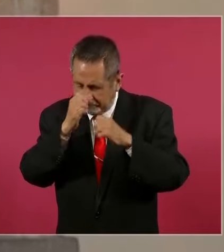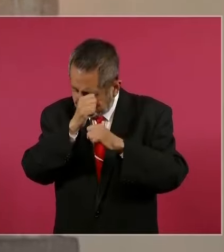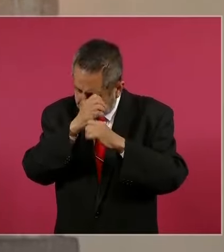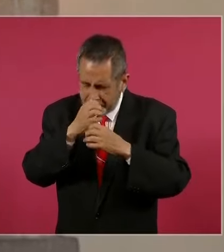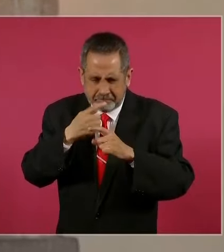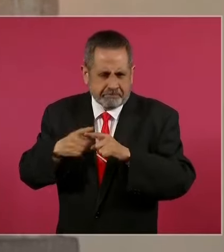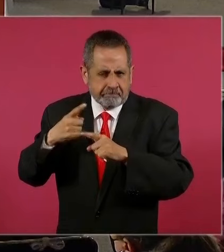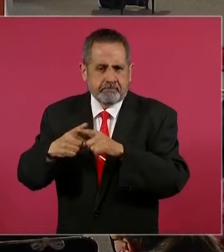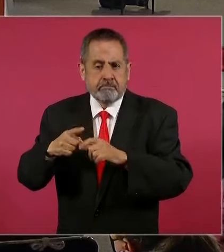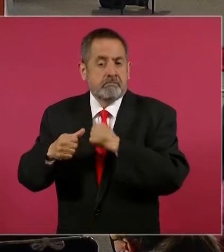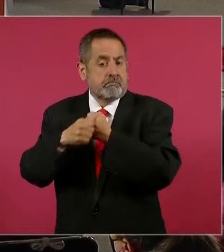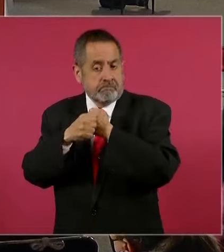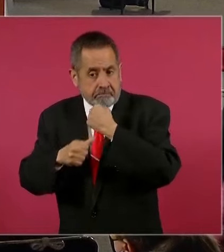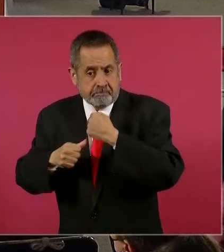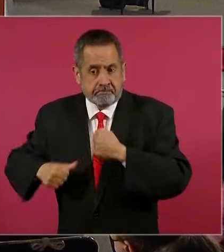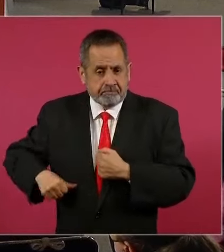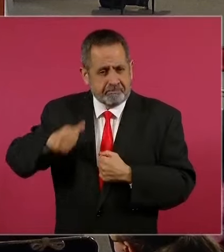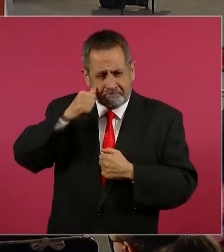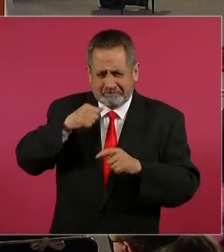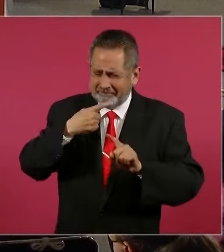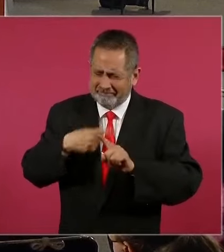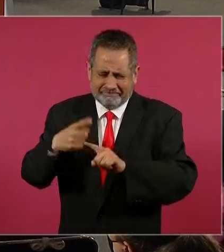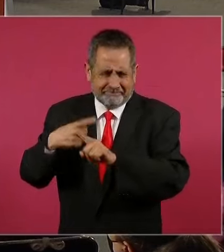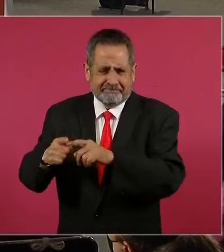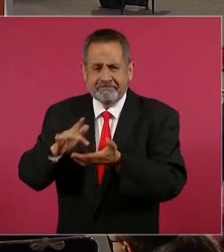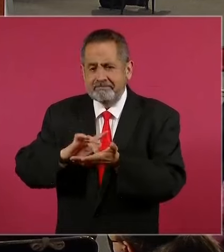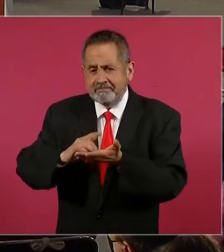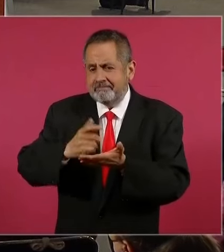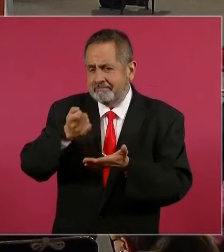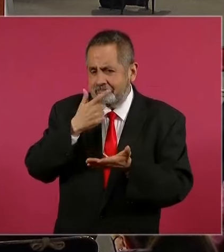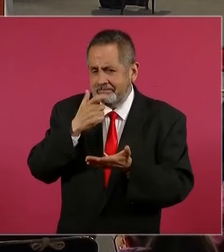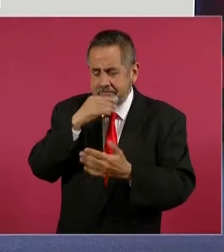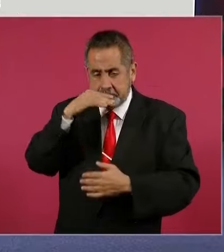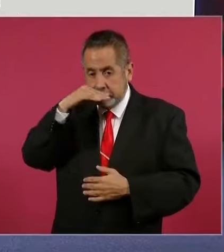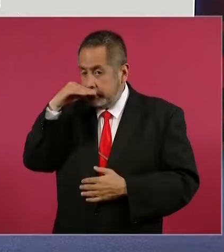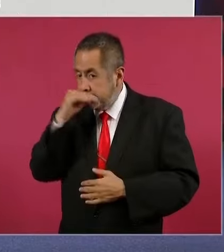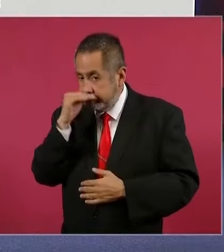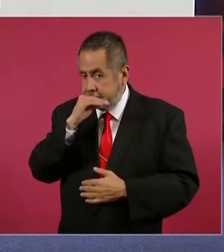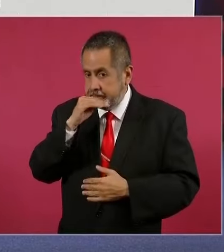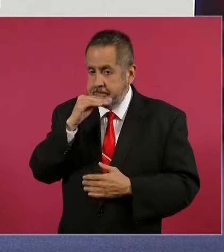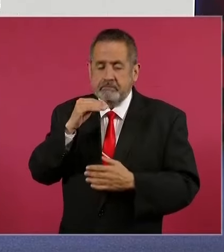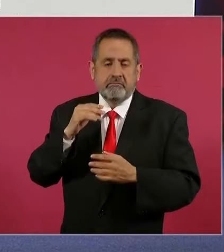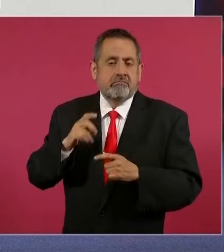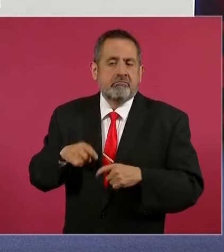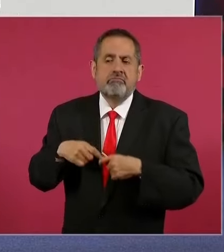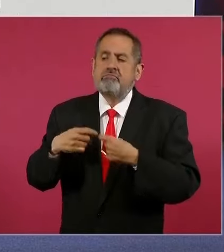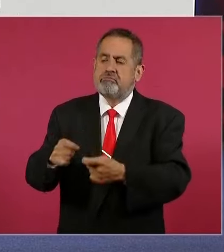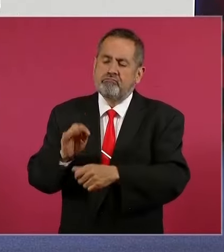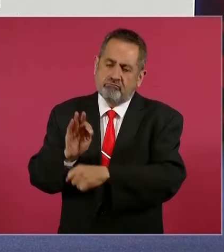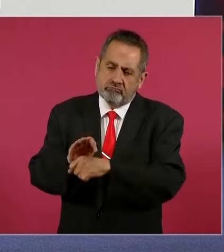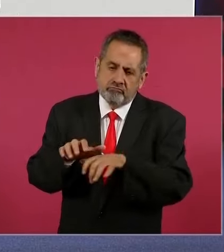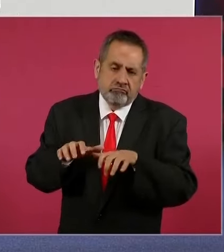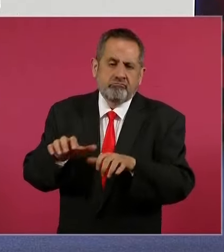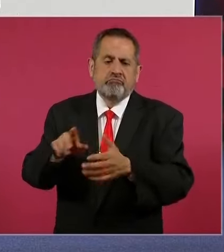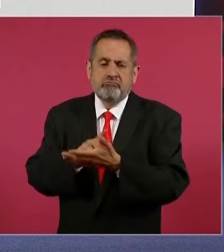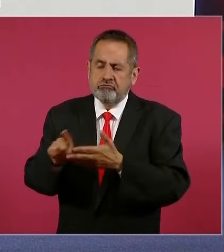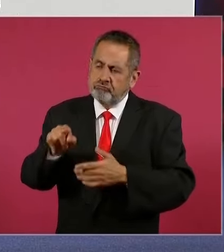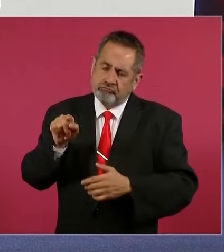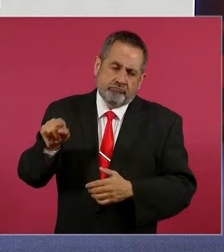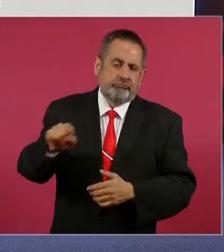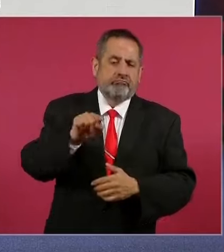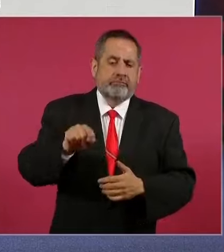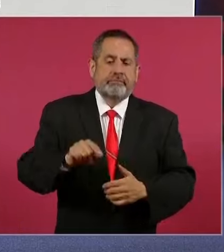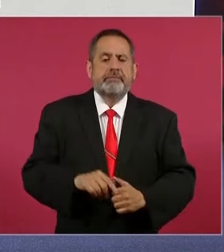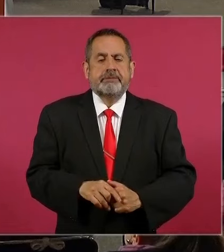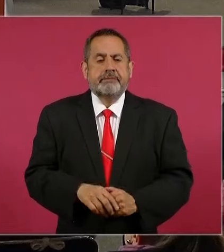quirúrgicas y los medicamentos gratuitos necesarios para poder garantizar este derecho. Adelante.